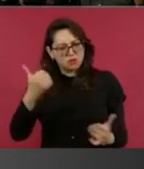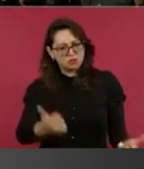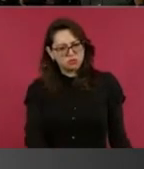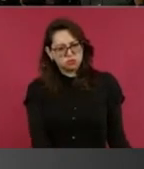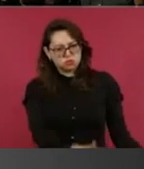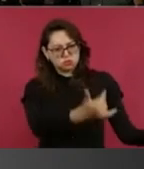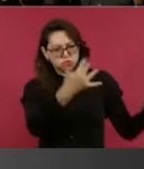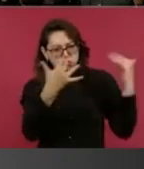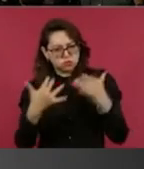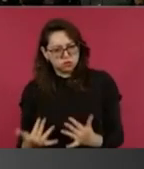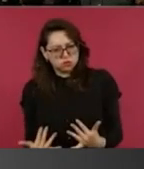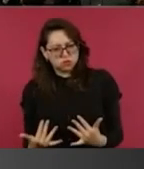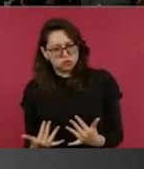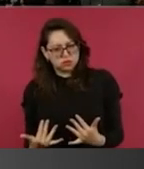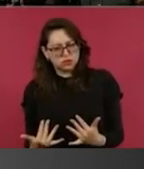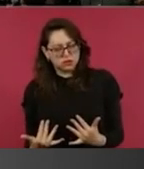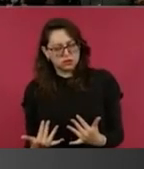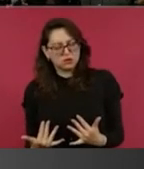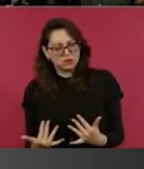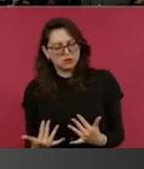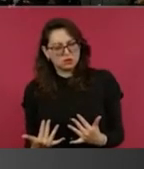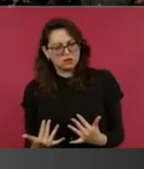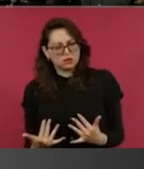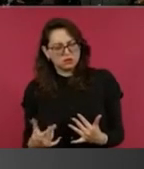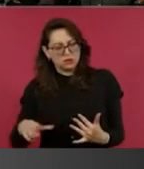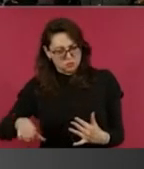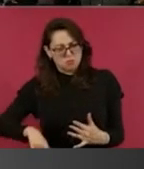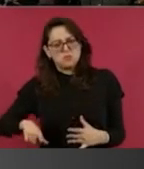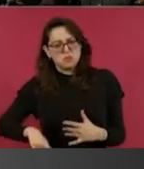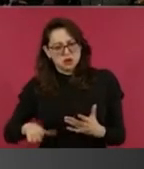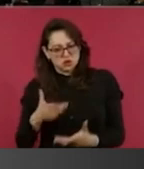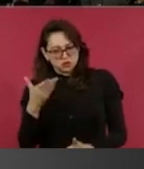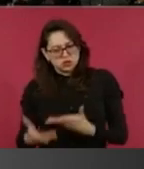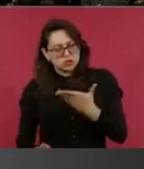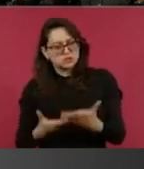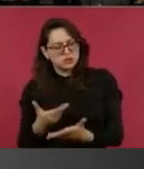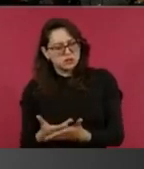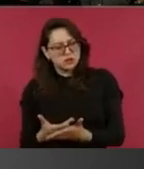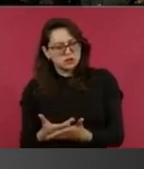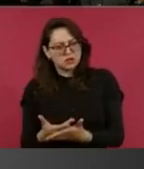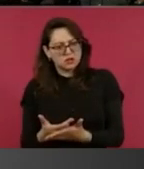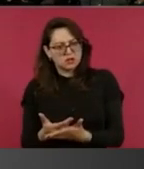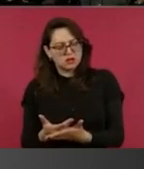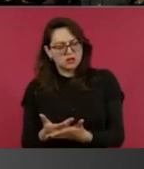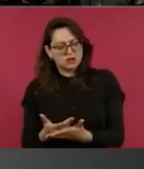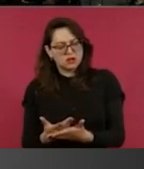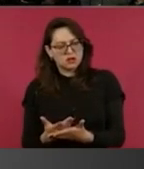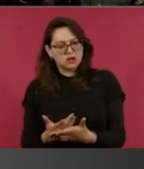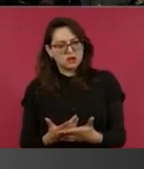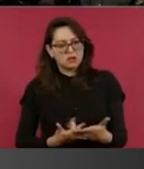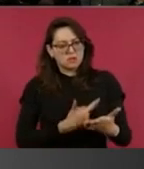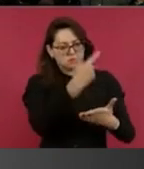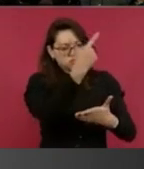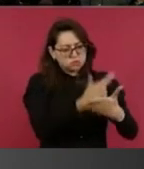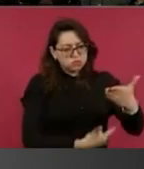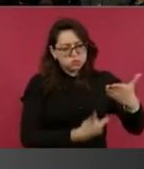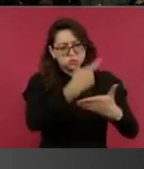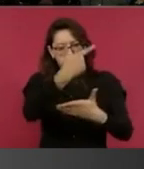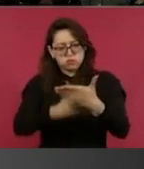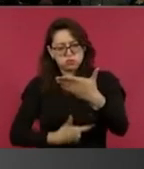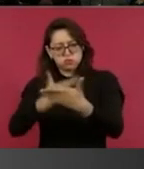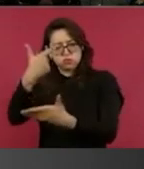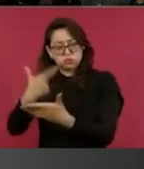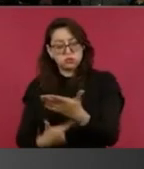y hasta el momento, le informo, se han censado hasta el día de ayer en la